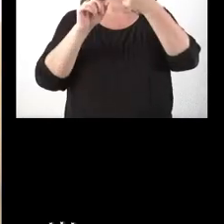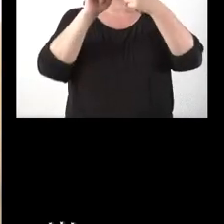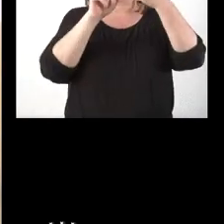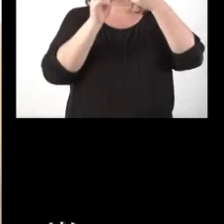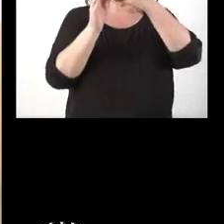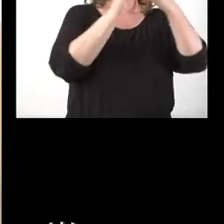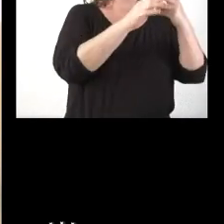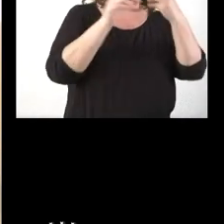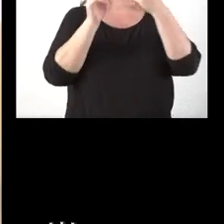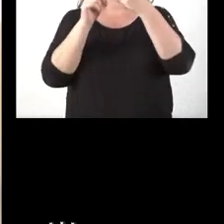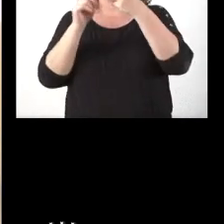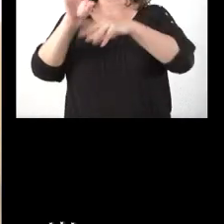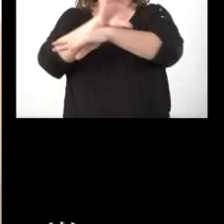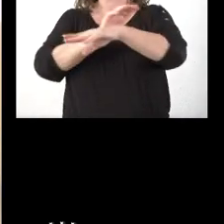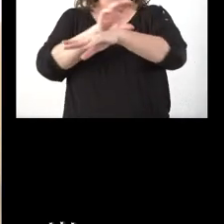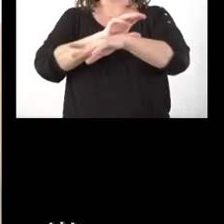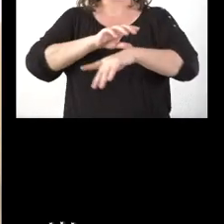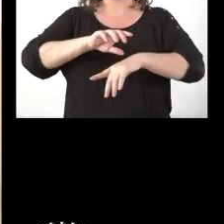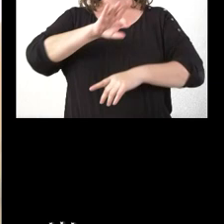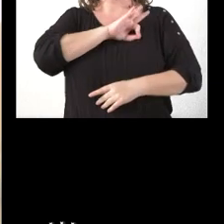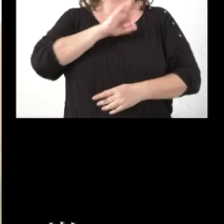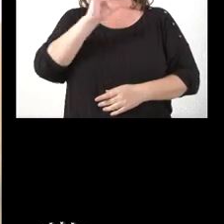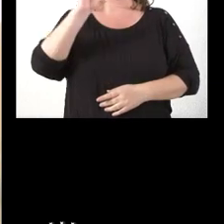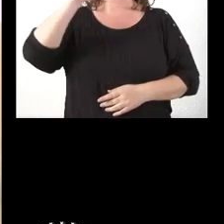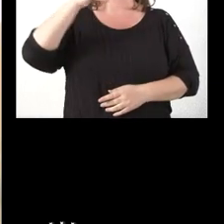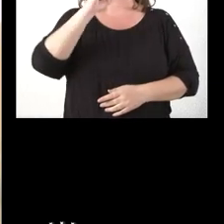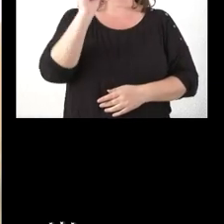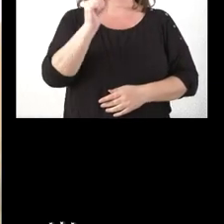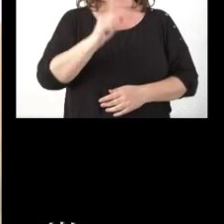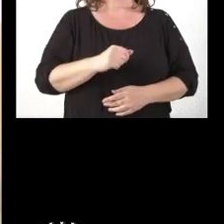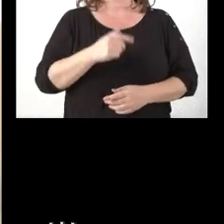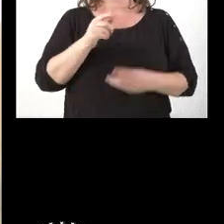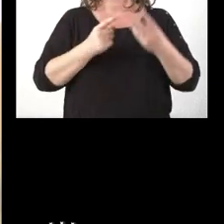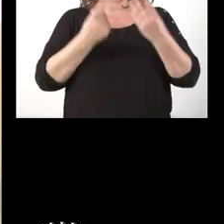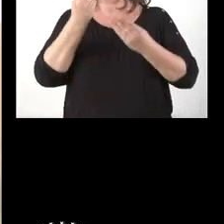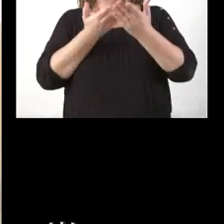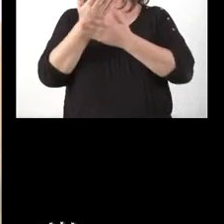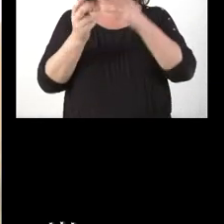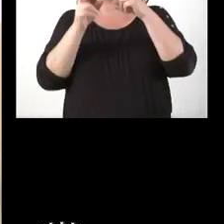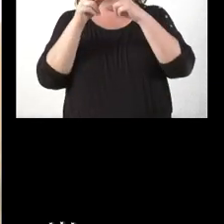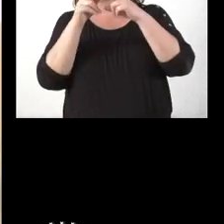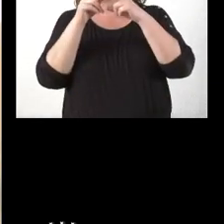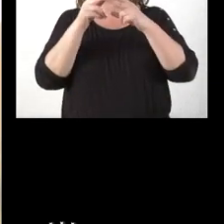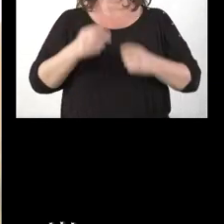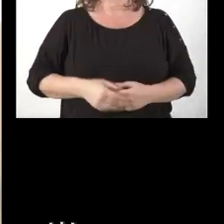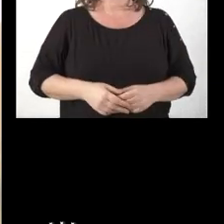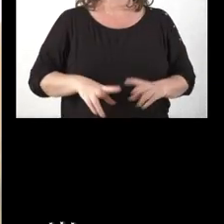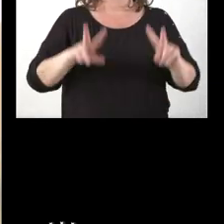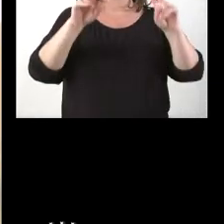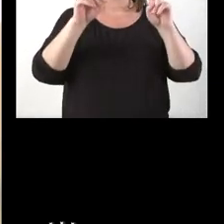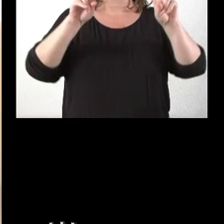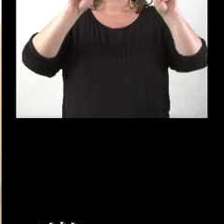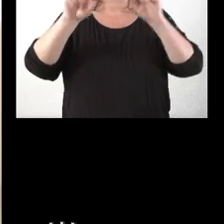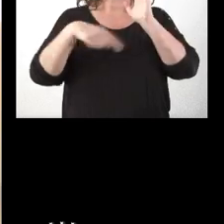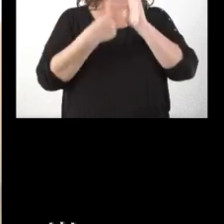de Cultura, para el señor Santonja, tenía un par de planteamientos. Uno, respecto a la nueva ley del